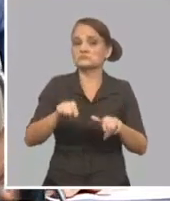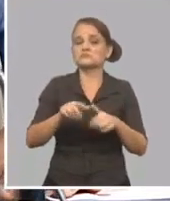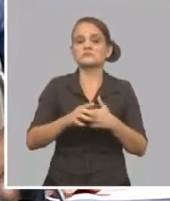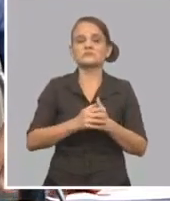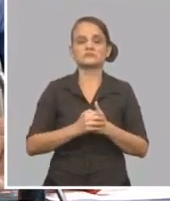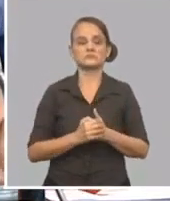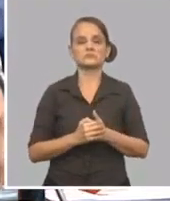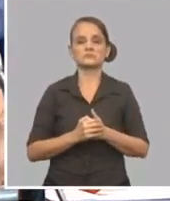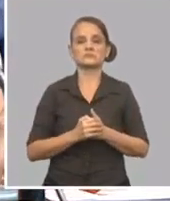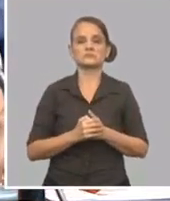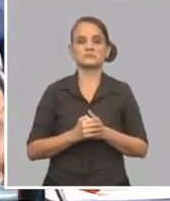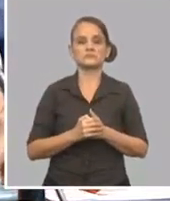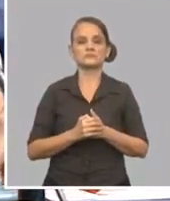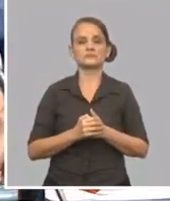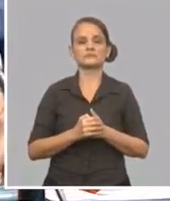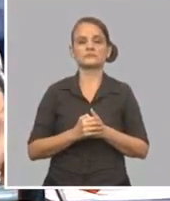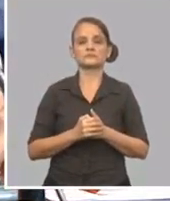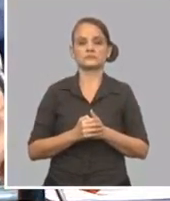propósito.